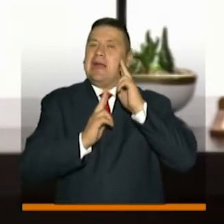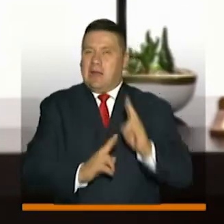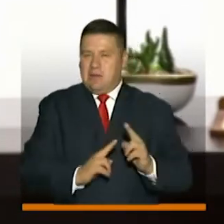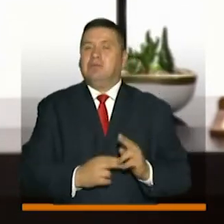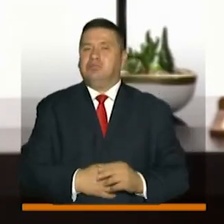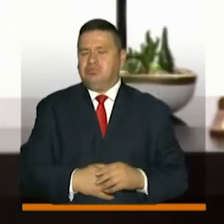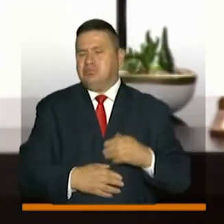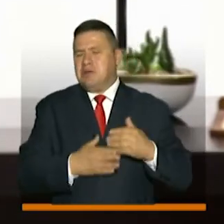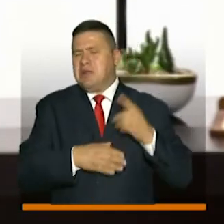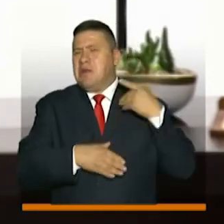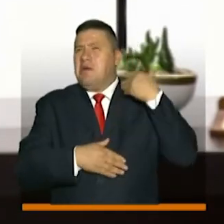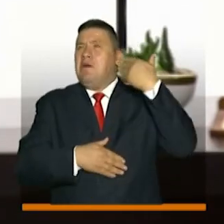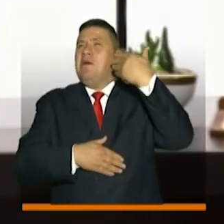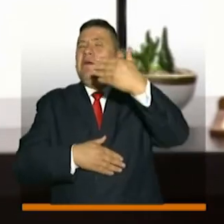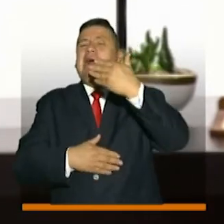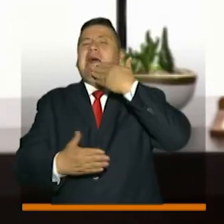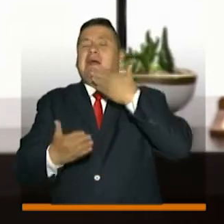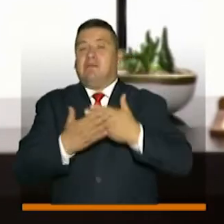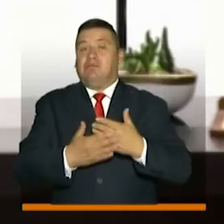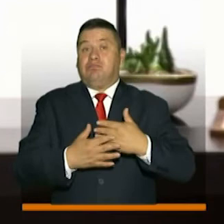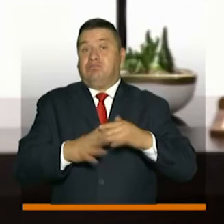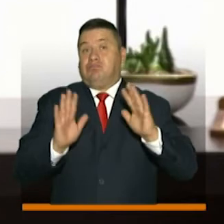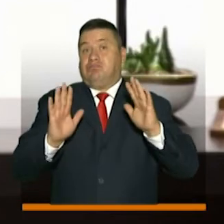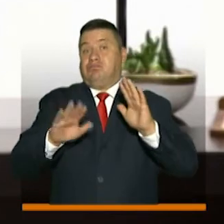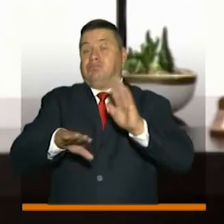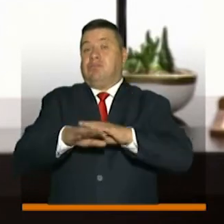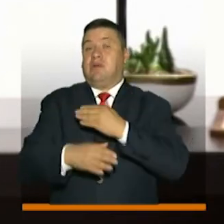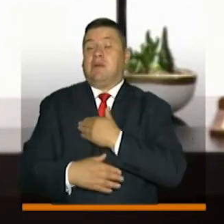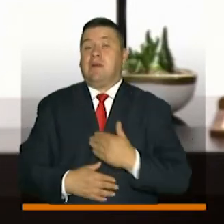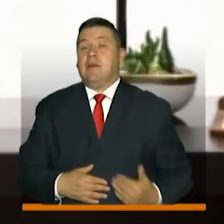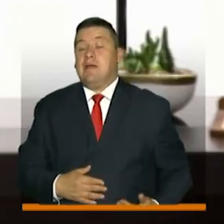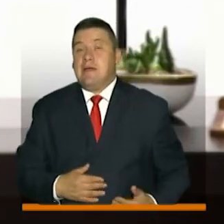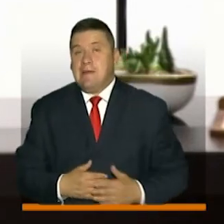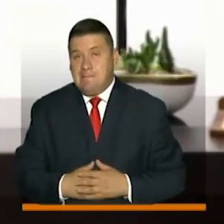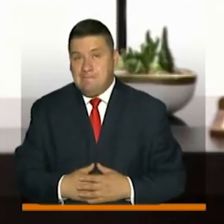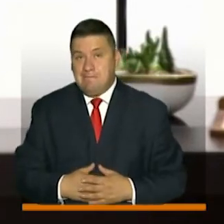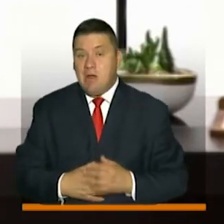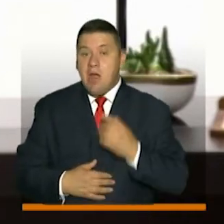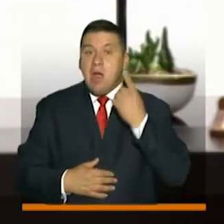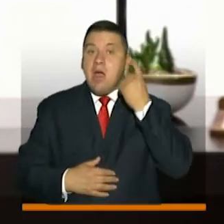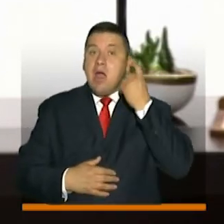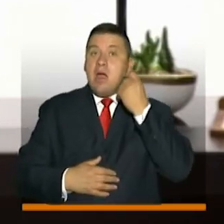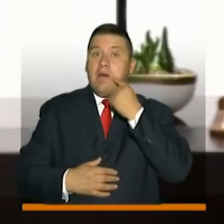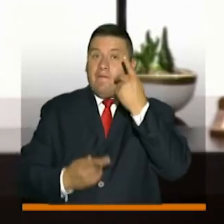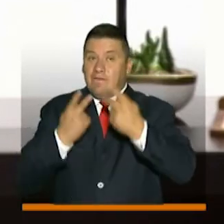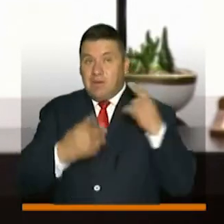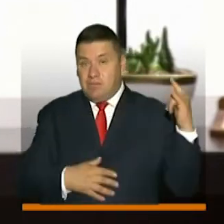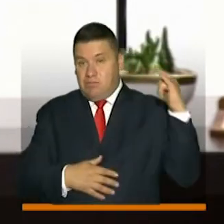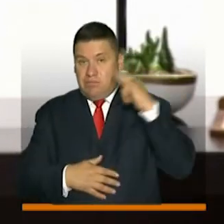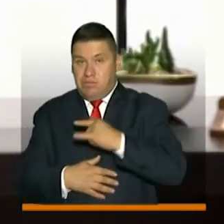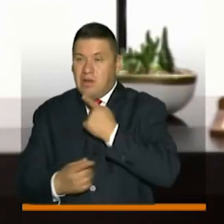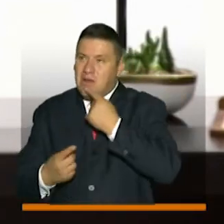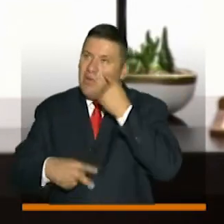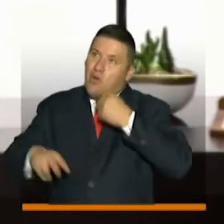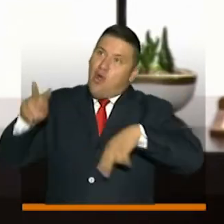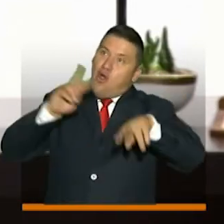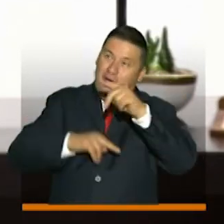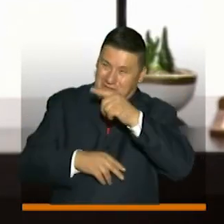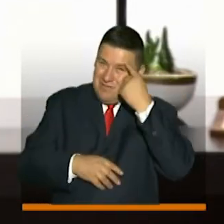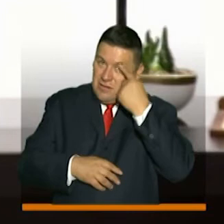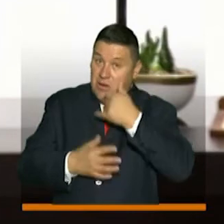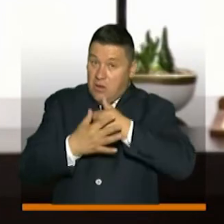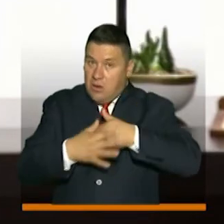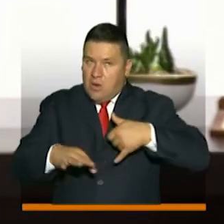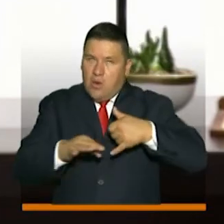en el largo tiempo. No puedo dejar pasar por alto, señor presidente, el día de ayer que usted me visitó hablamos de turismo, y el